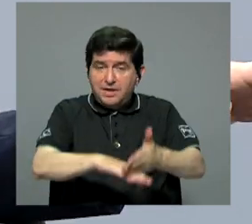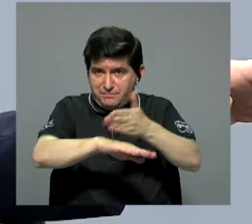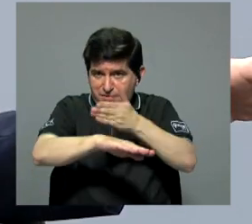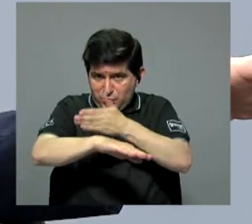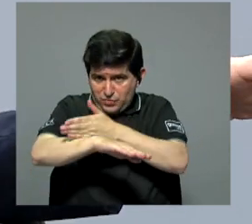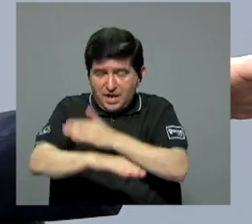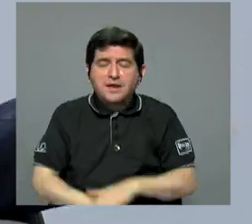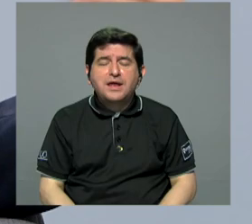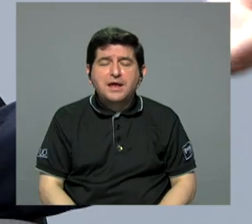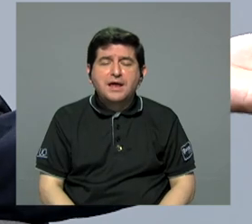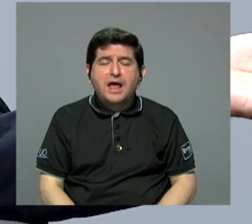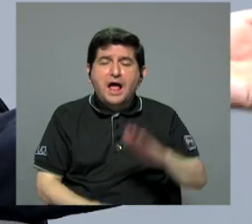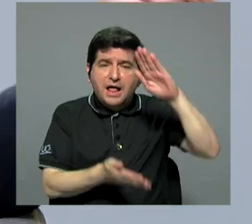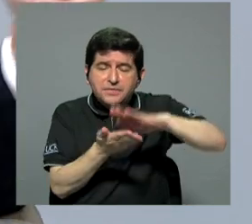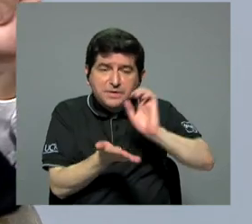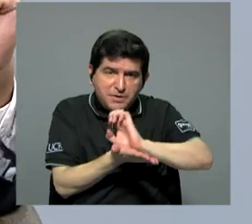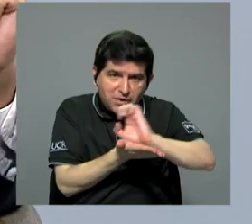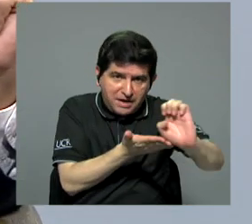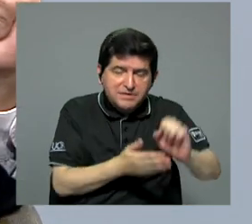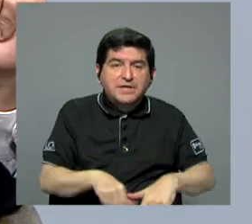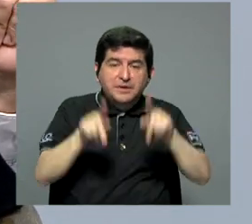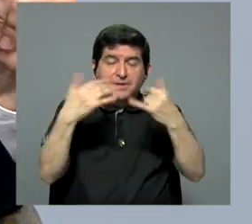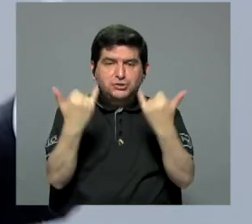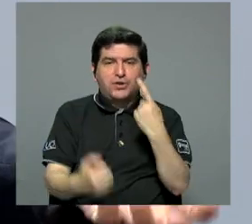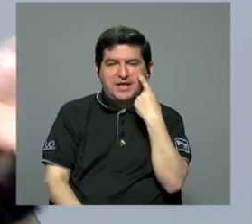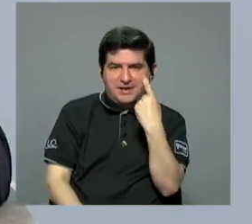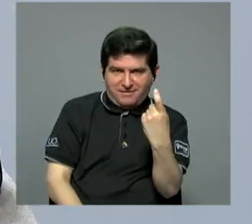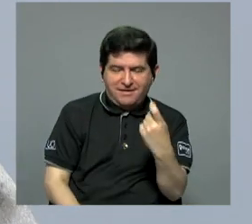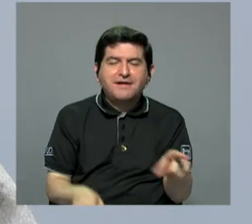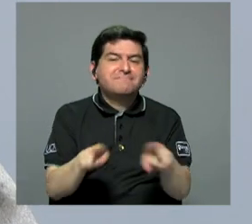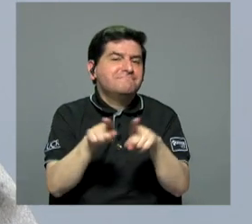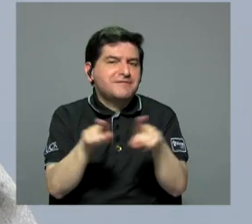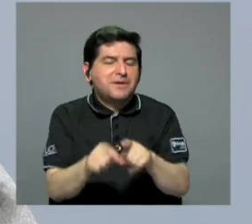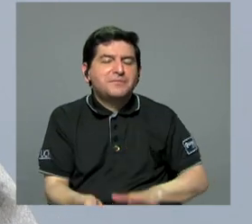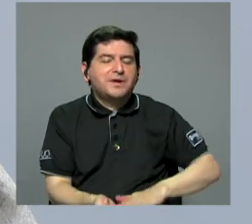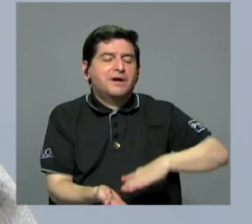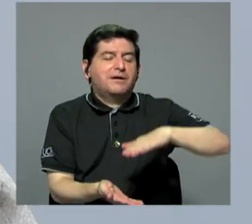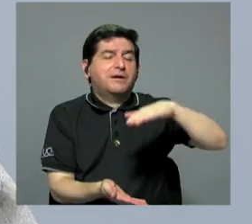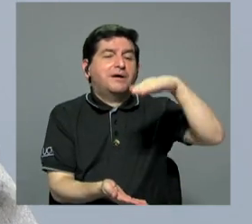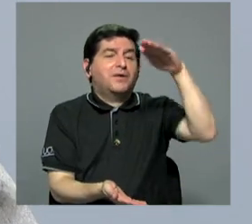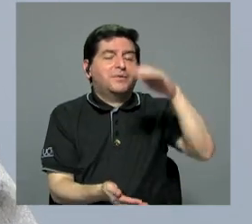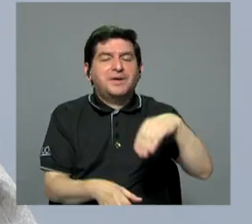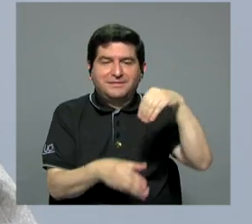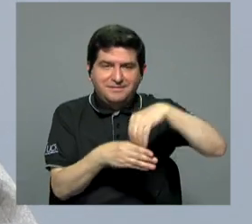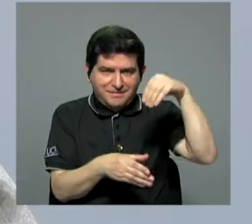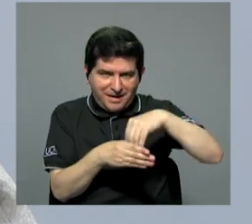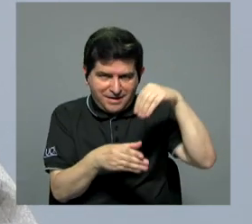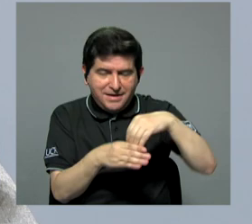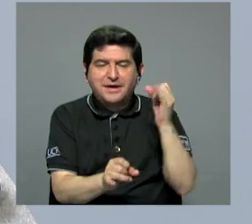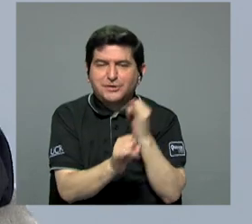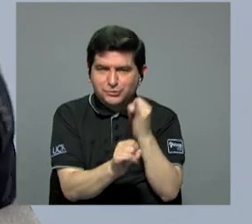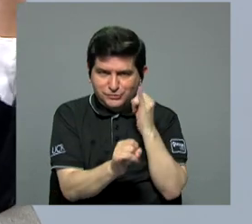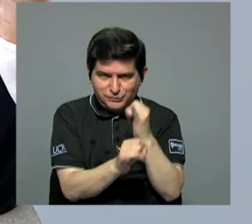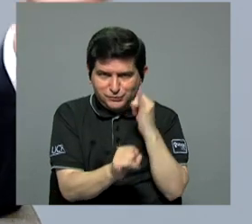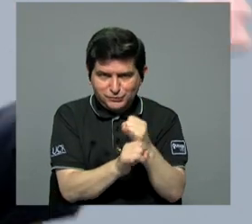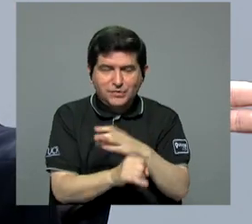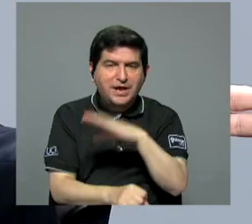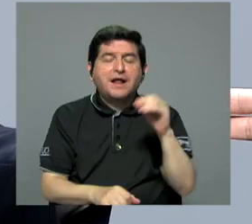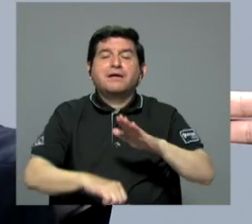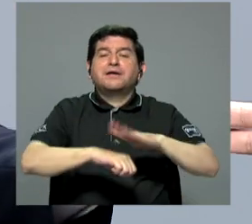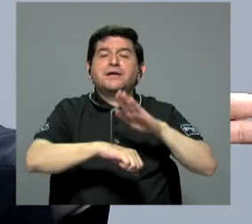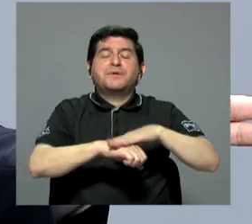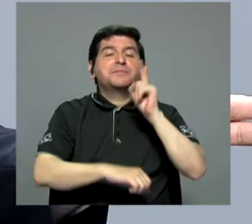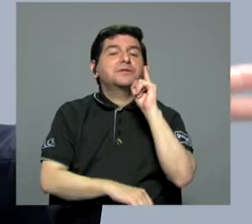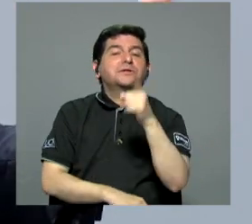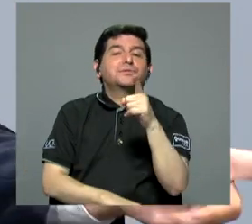disminuiría la evasión, porque de una vez hay alguien que fiscaliza, sino que además incrementa el ingreso para la institución y le